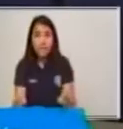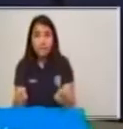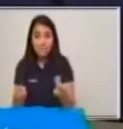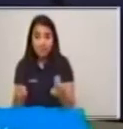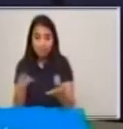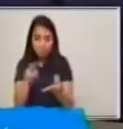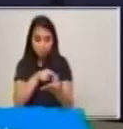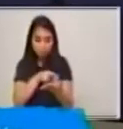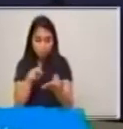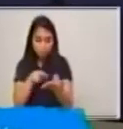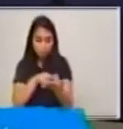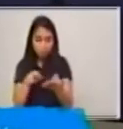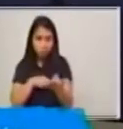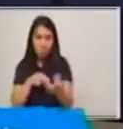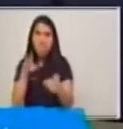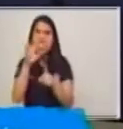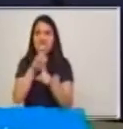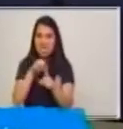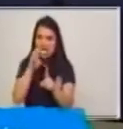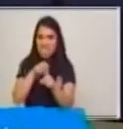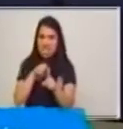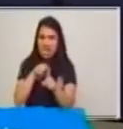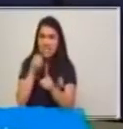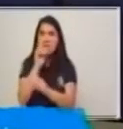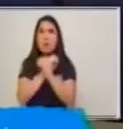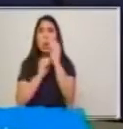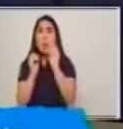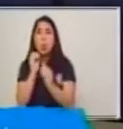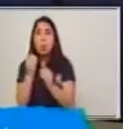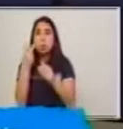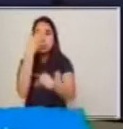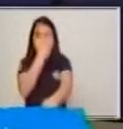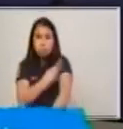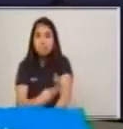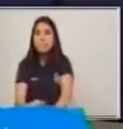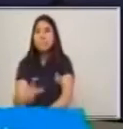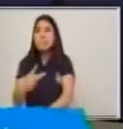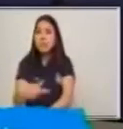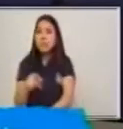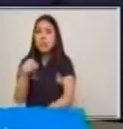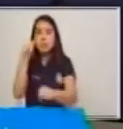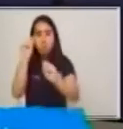fácil, yo sé que ustedes pueden, y es entretenido.